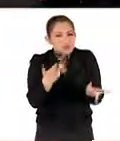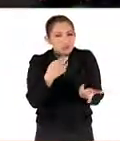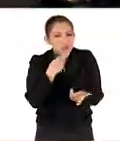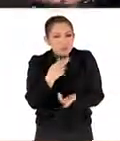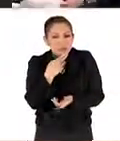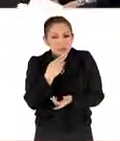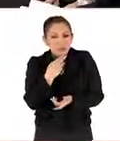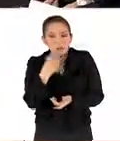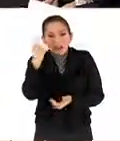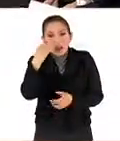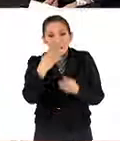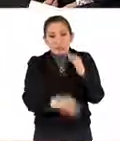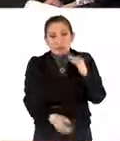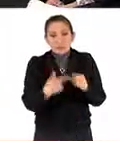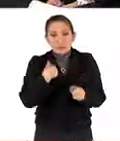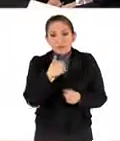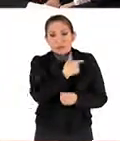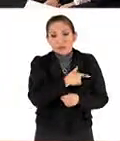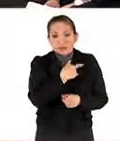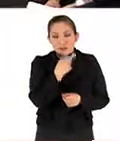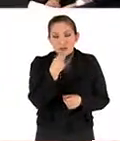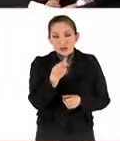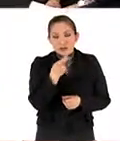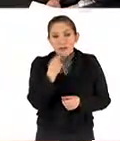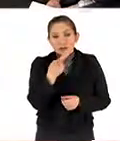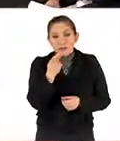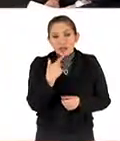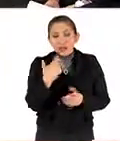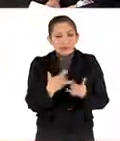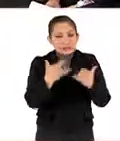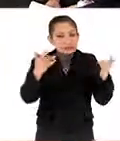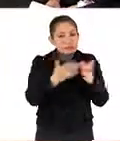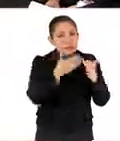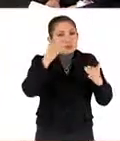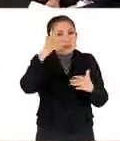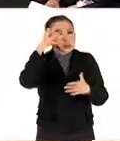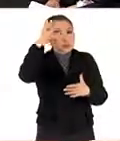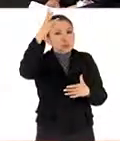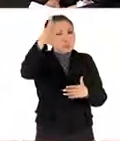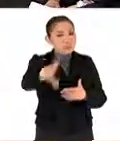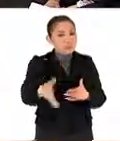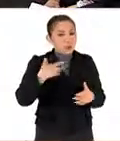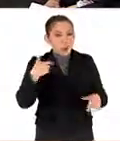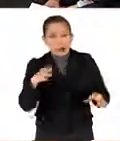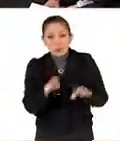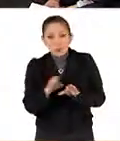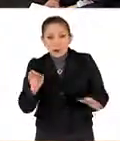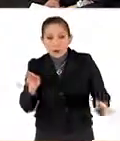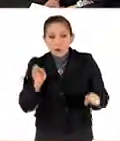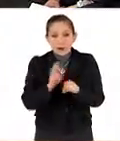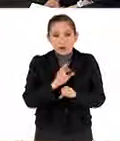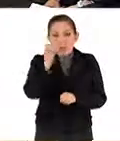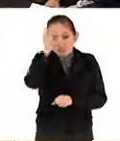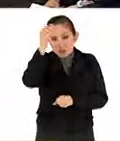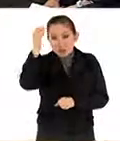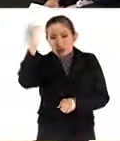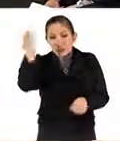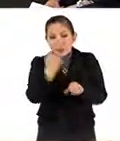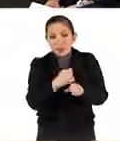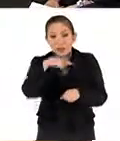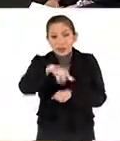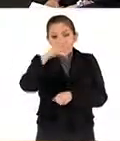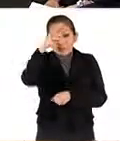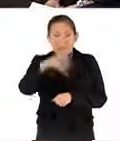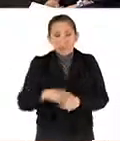Y para finalizar me gustaría que nos hablara de la trascendencia que es fortalecer la ciencia y la investigación